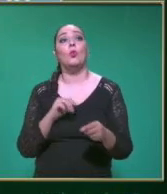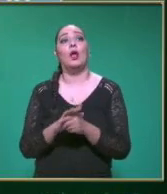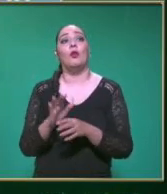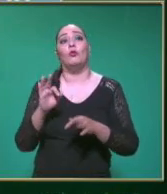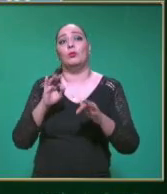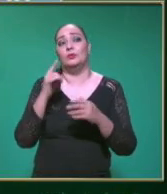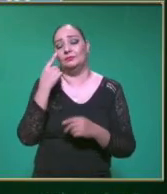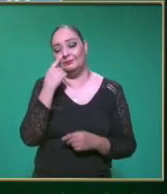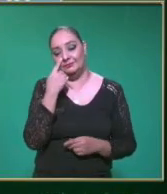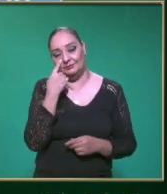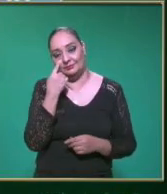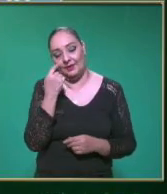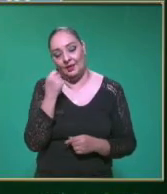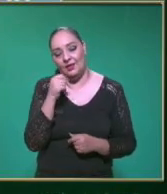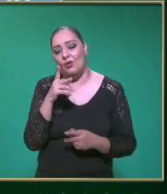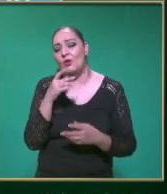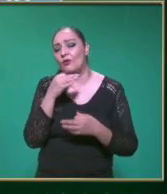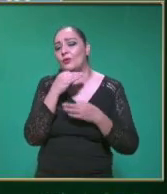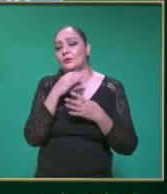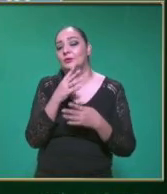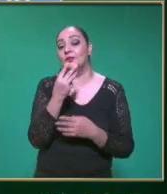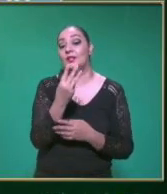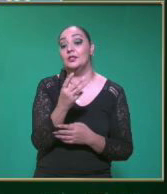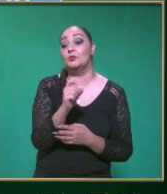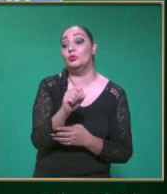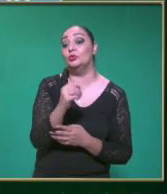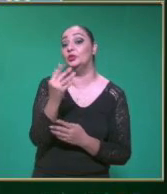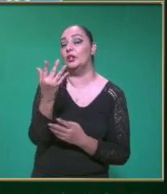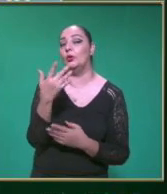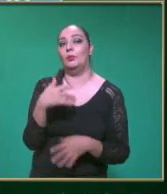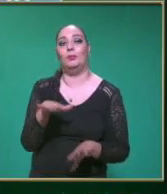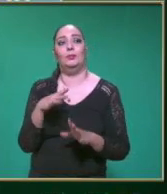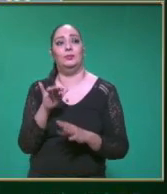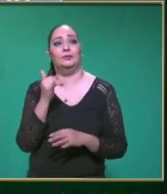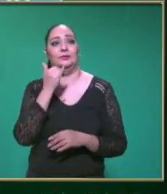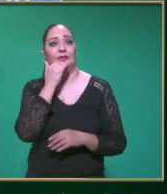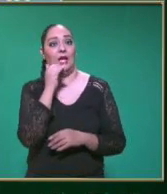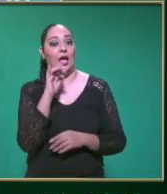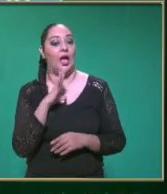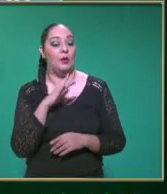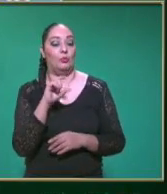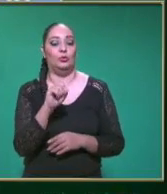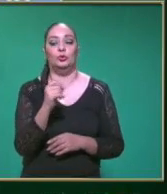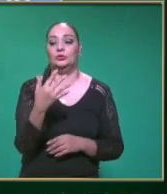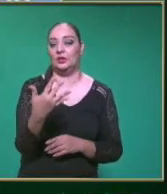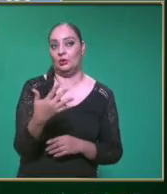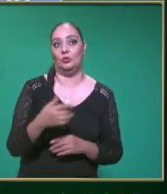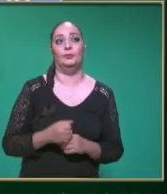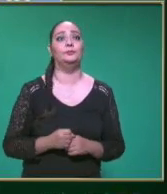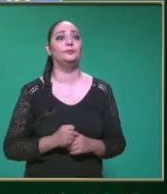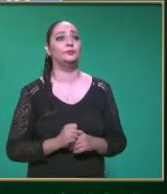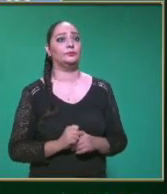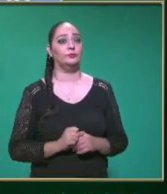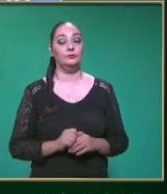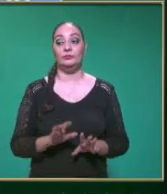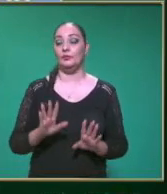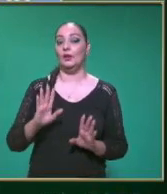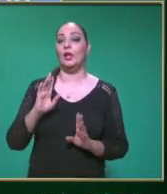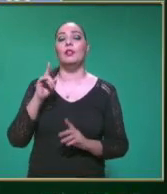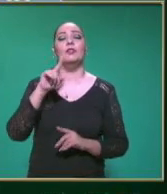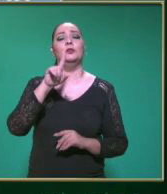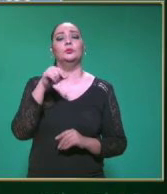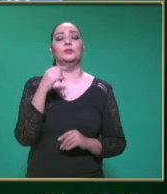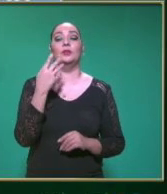faltó un dato maestro Es 3.5 segundos Ahí se me fue El punto 5 El 5 Es verdad Si es 3.5 Perfecto La